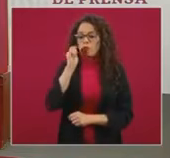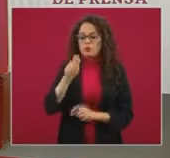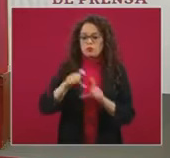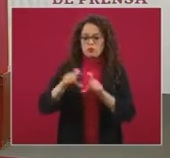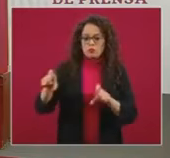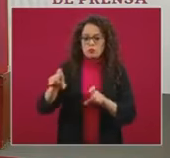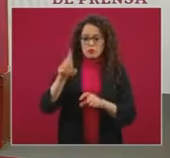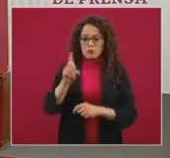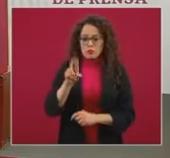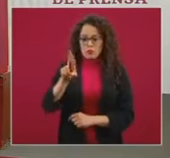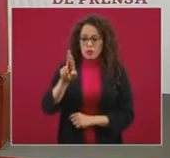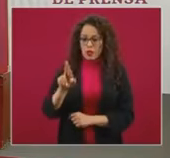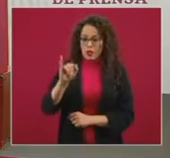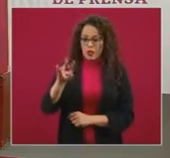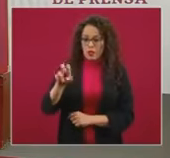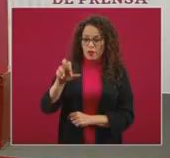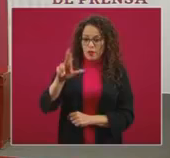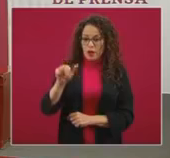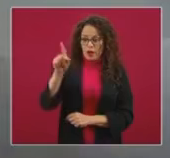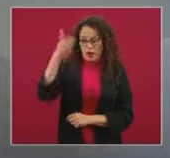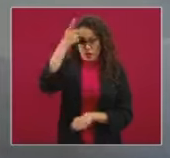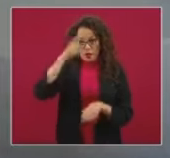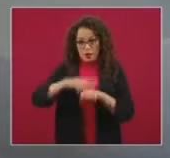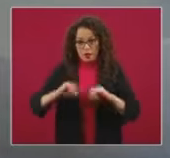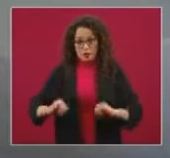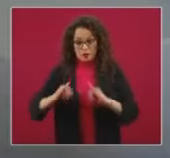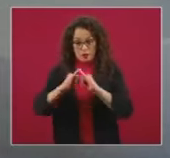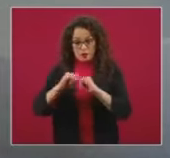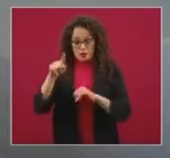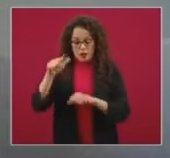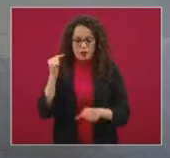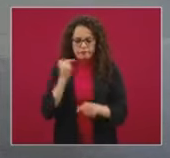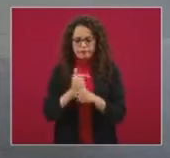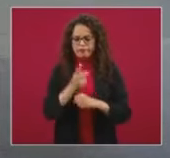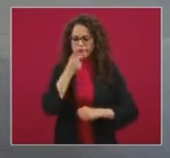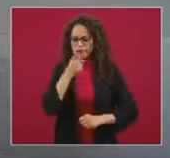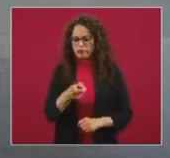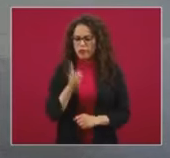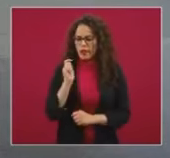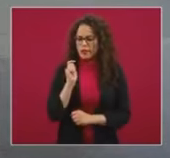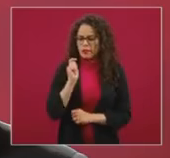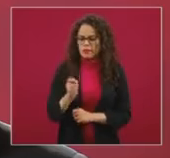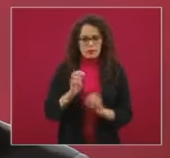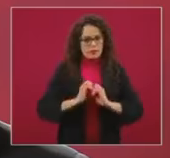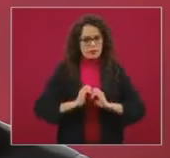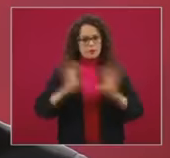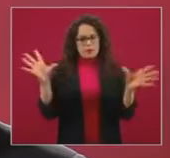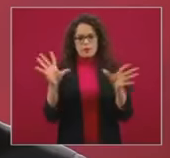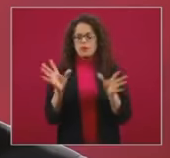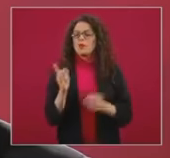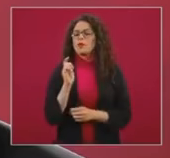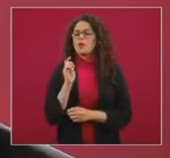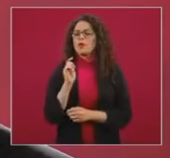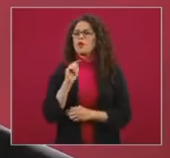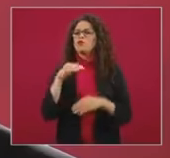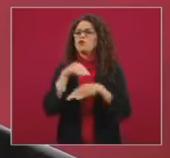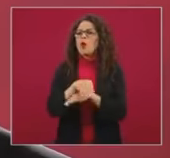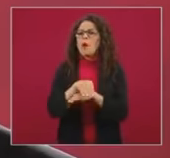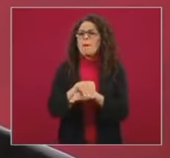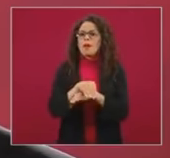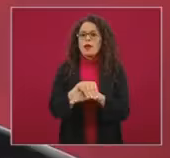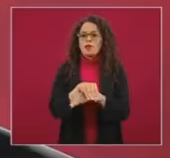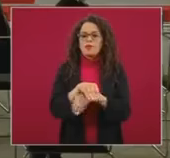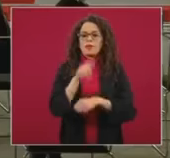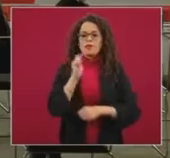cierto, Juan Rivera Adomarco, el director del instituto, lo identifica con enorme claridad respecto a la